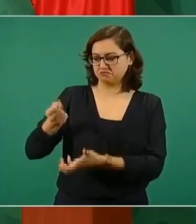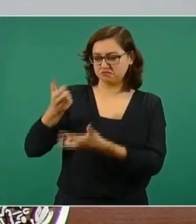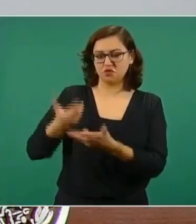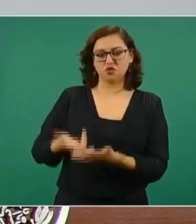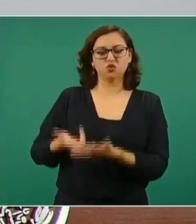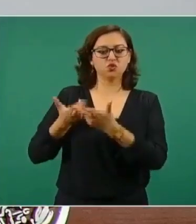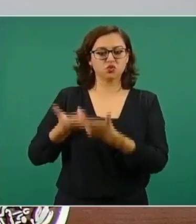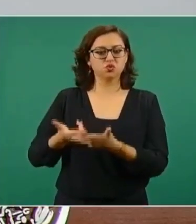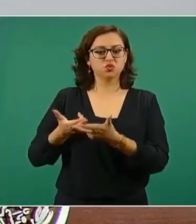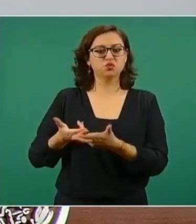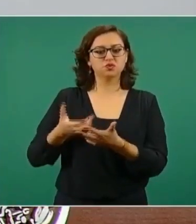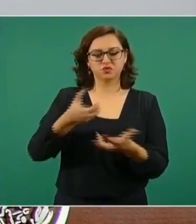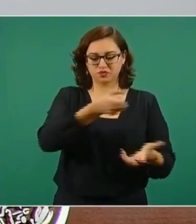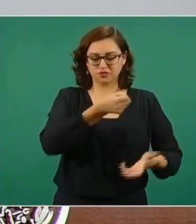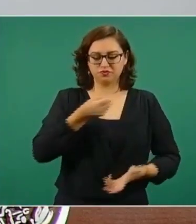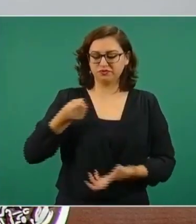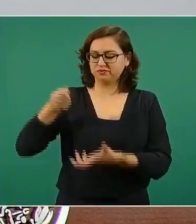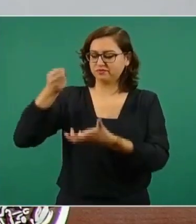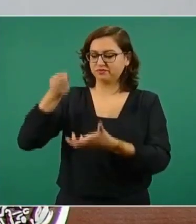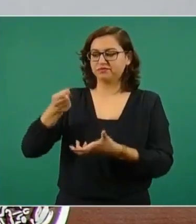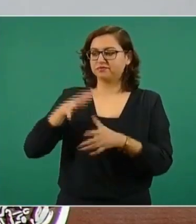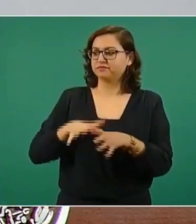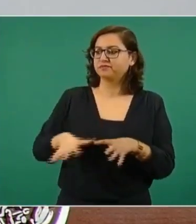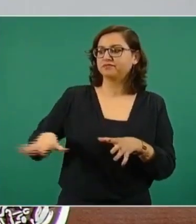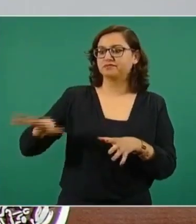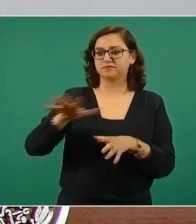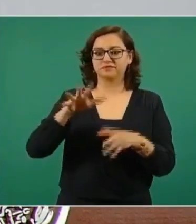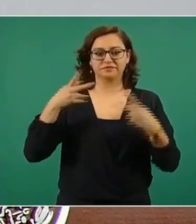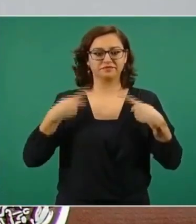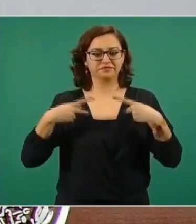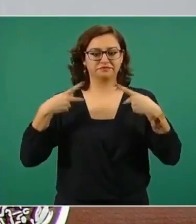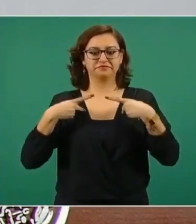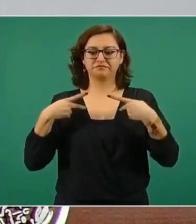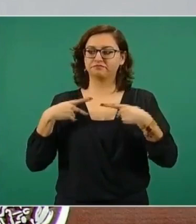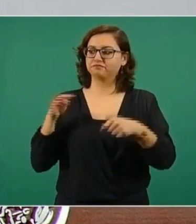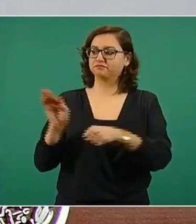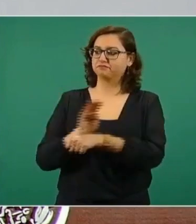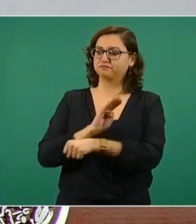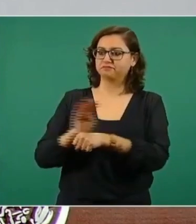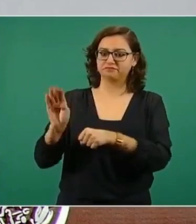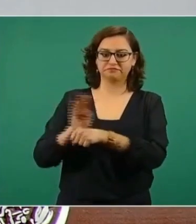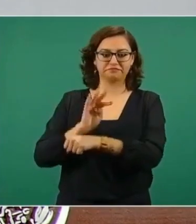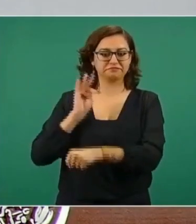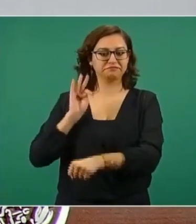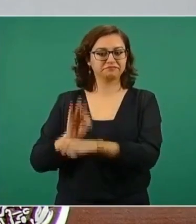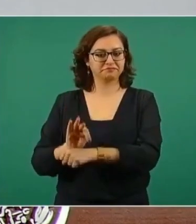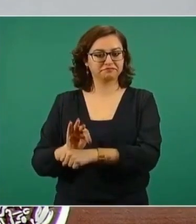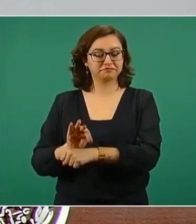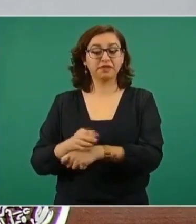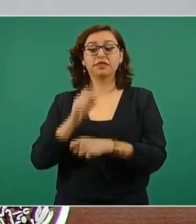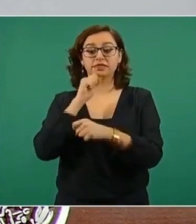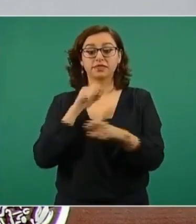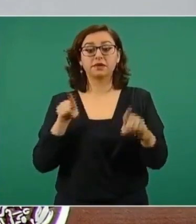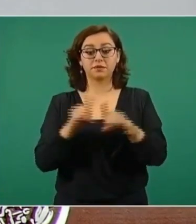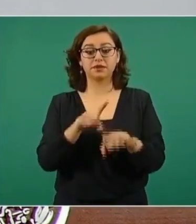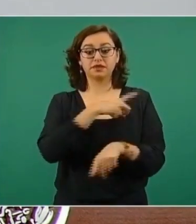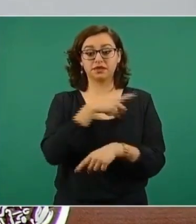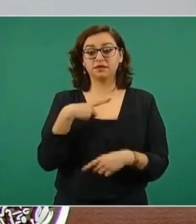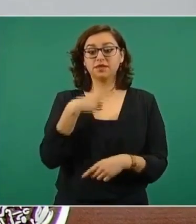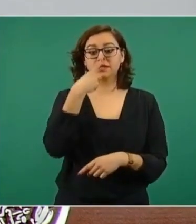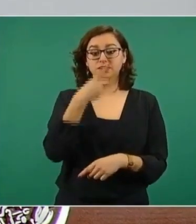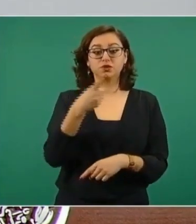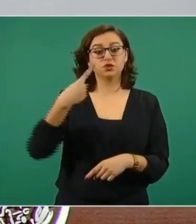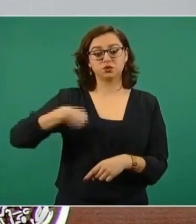que podrán ser destinados para beneficio de la nación. Y decir que seguiremos